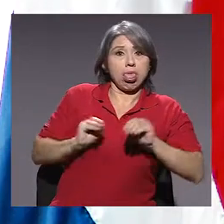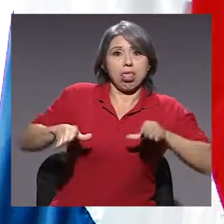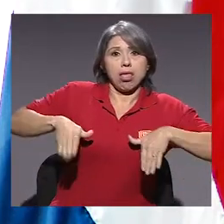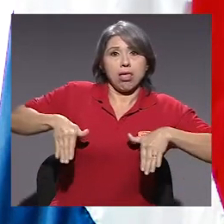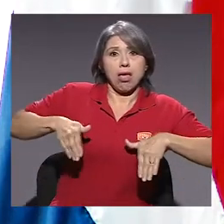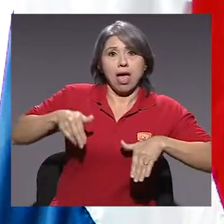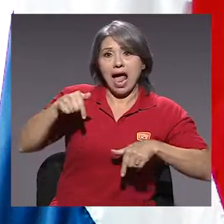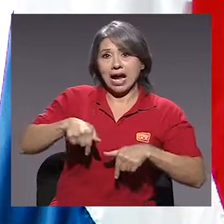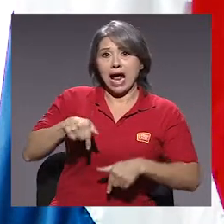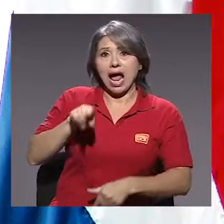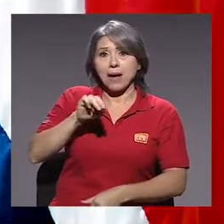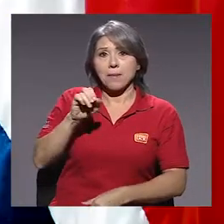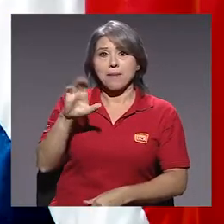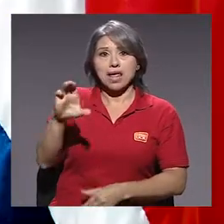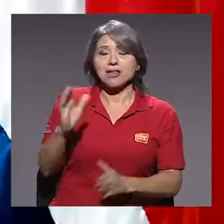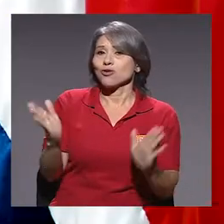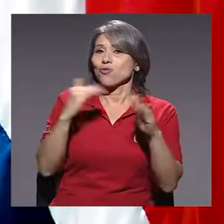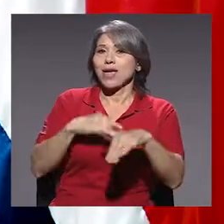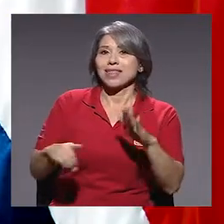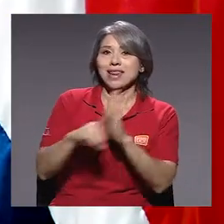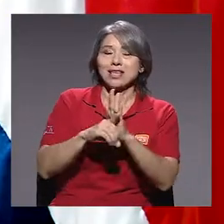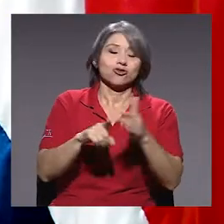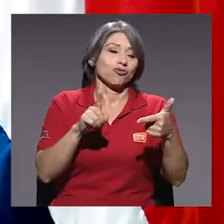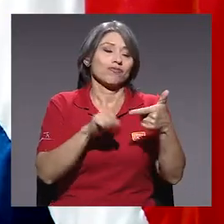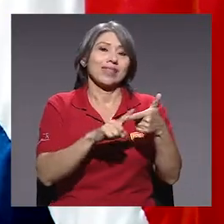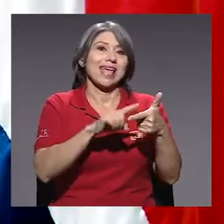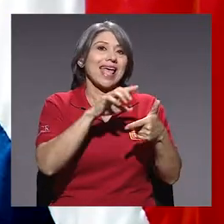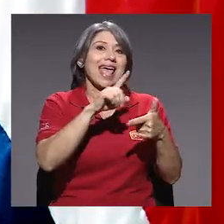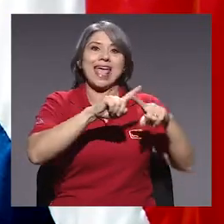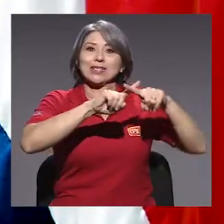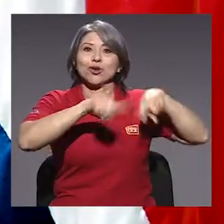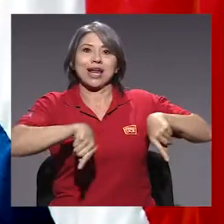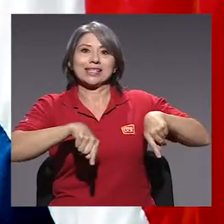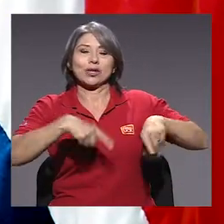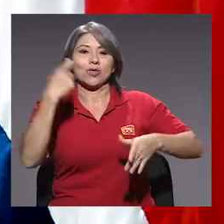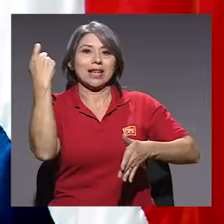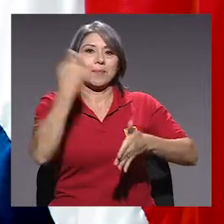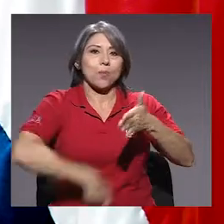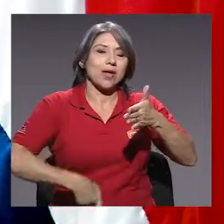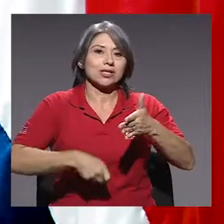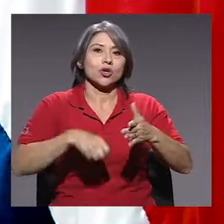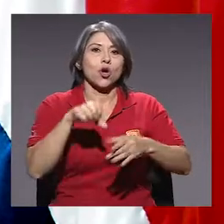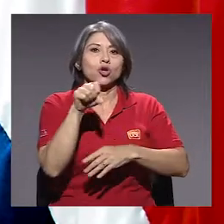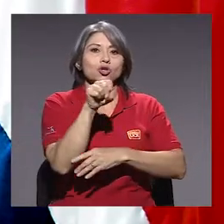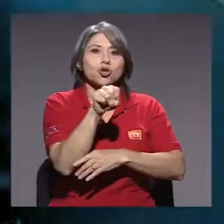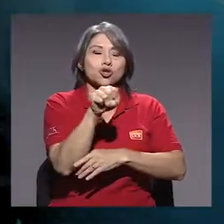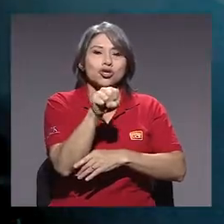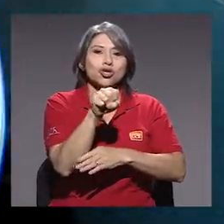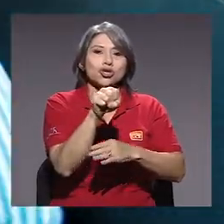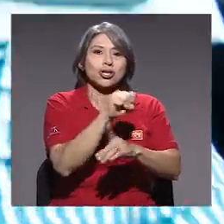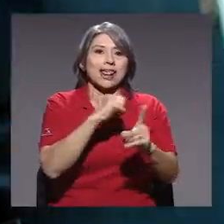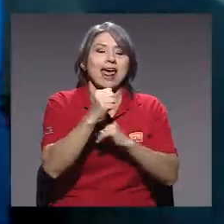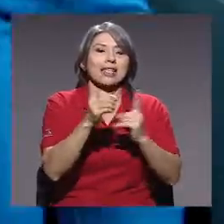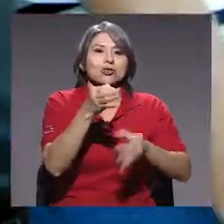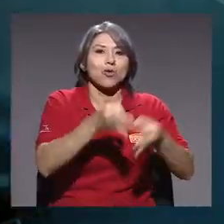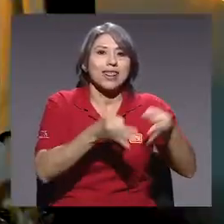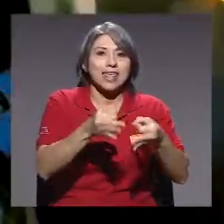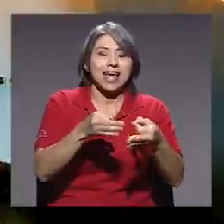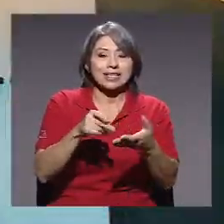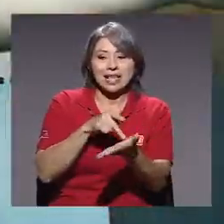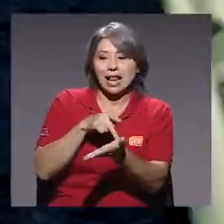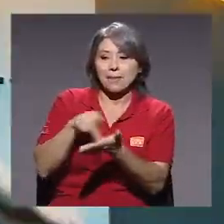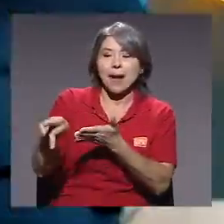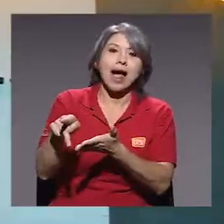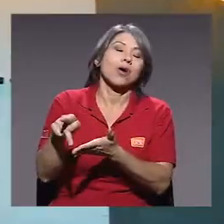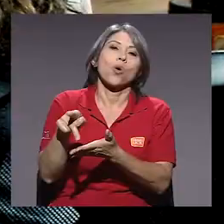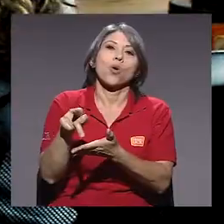no vas a poder tener derecho. Está la exoneración del impuesto sobre las sociedades jurídicas, está el pago escalonado